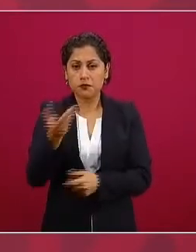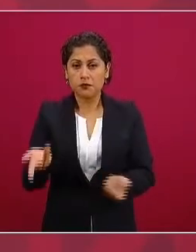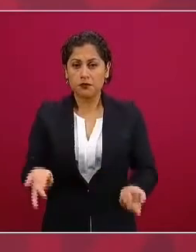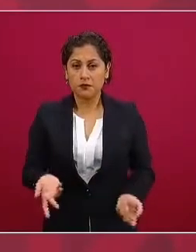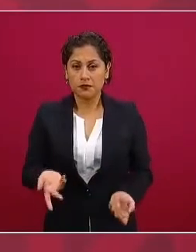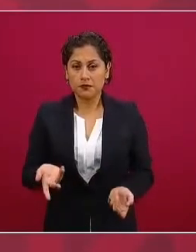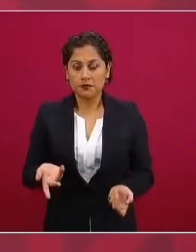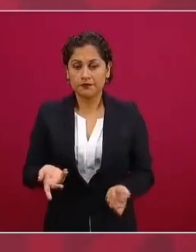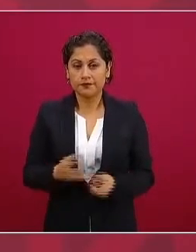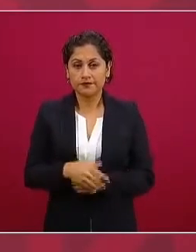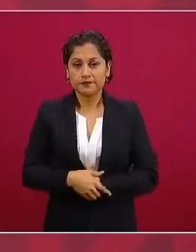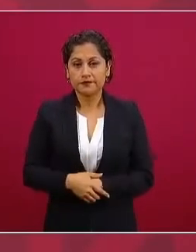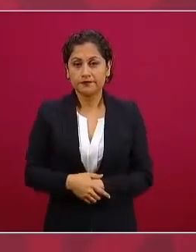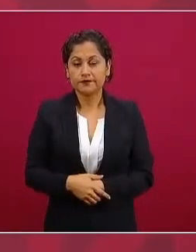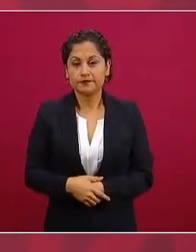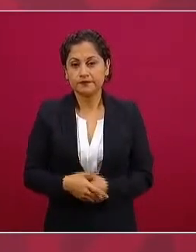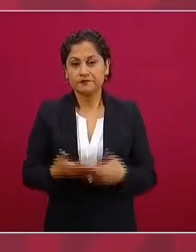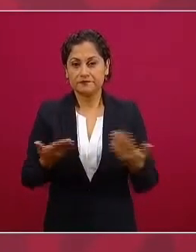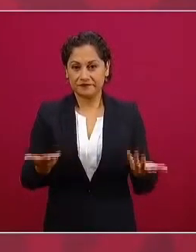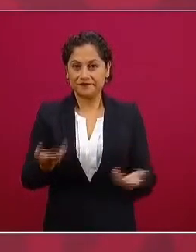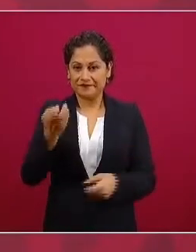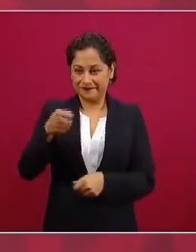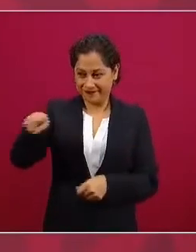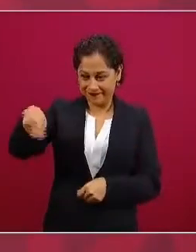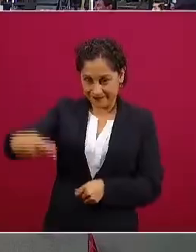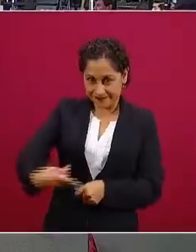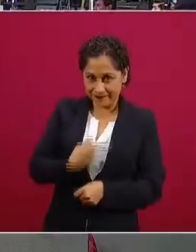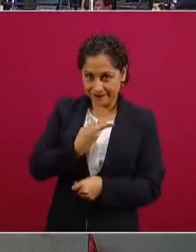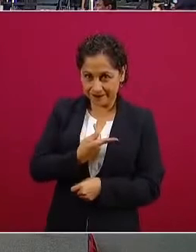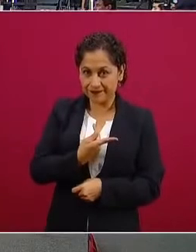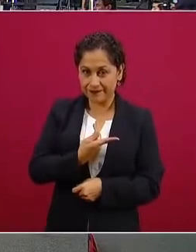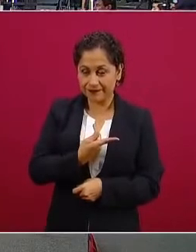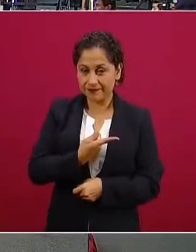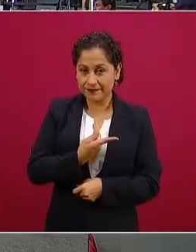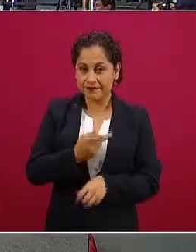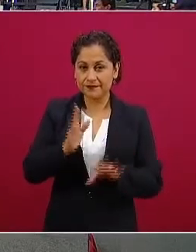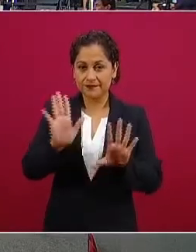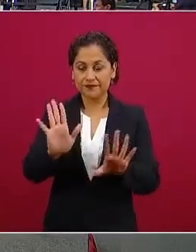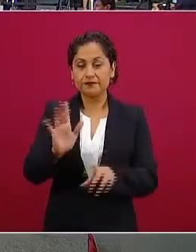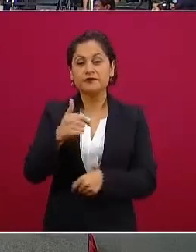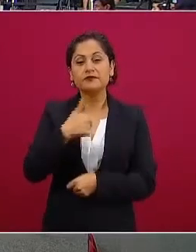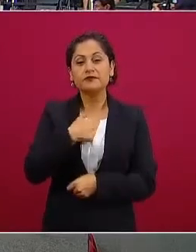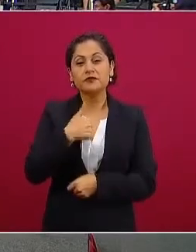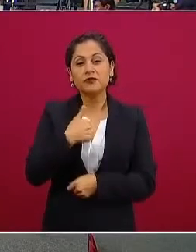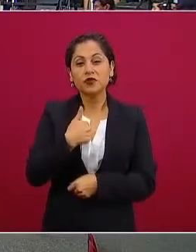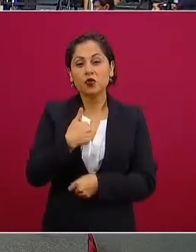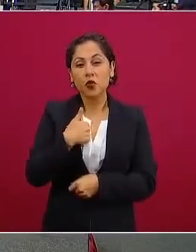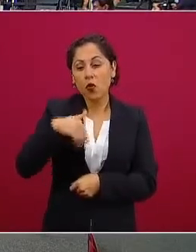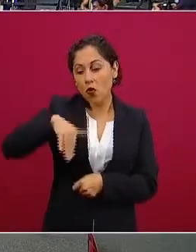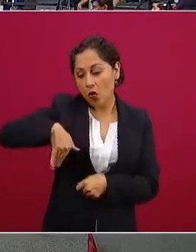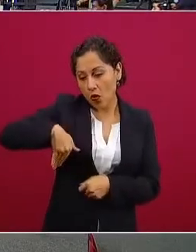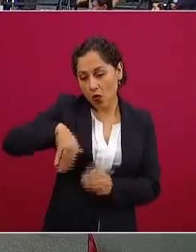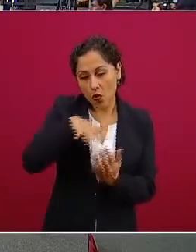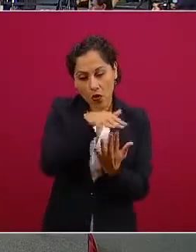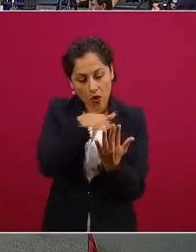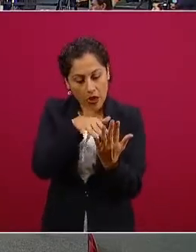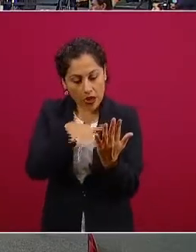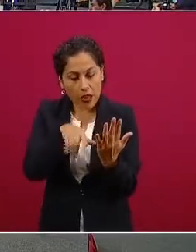entonces es tu pregunta acabo de leer un manifiesto de